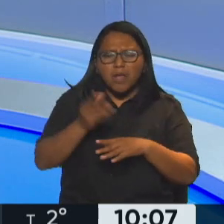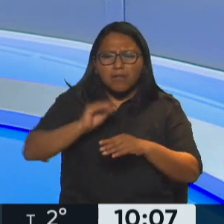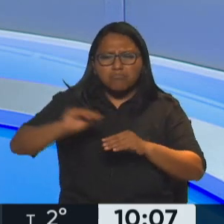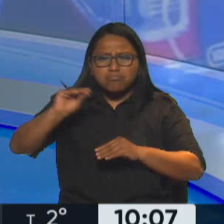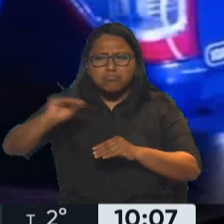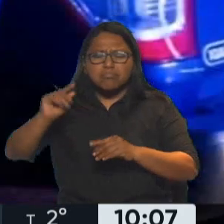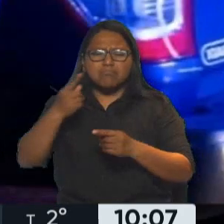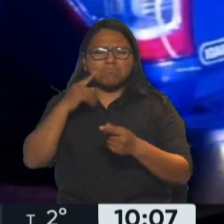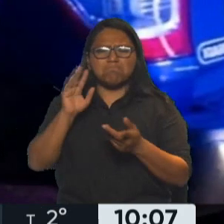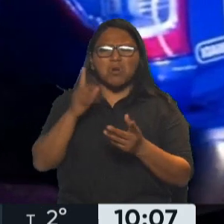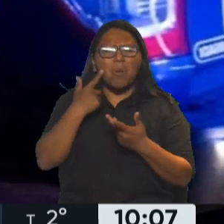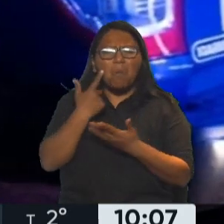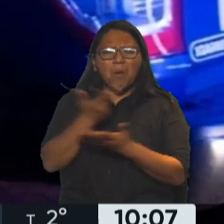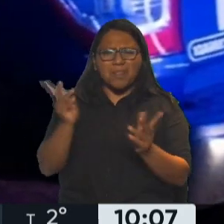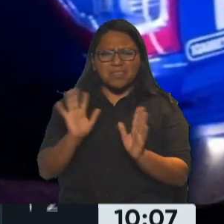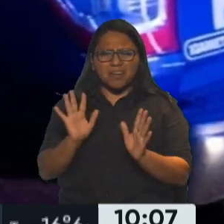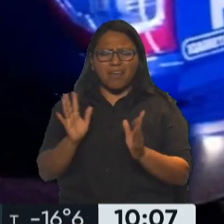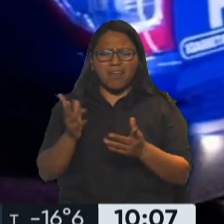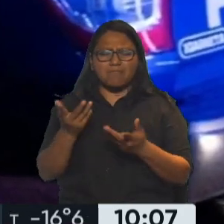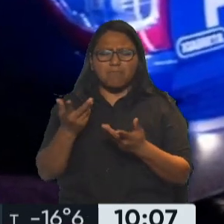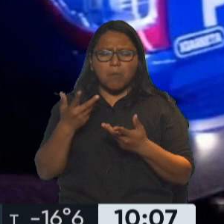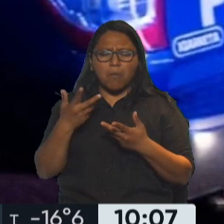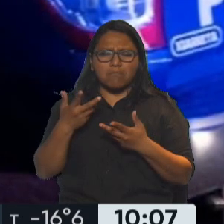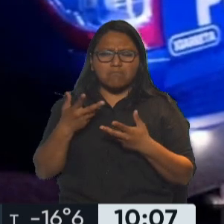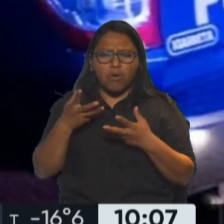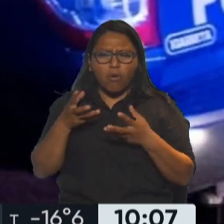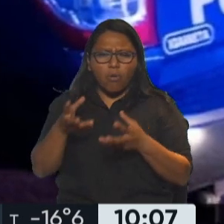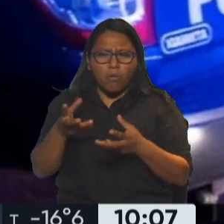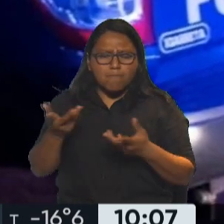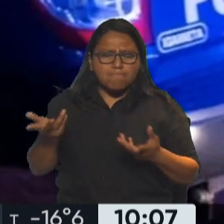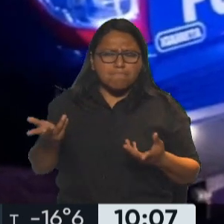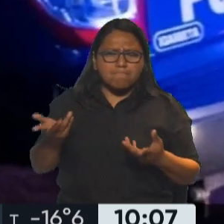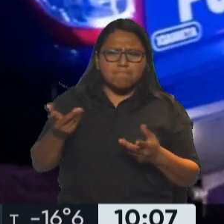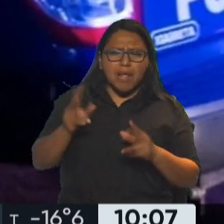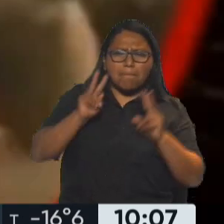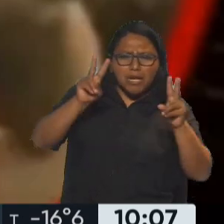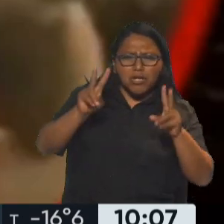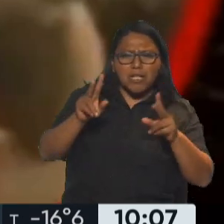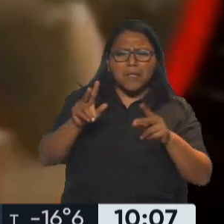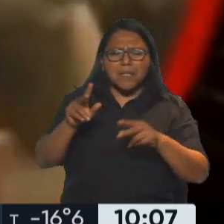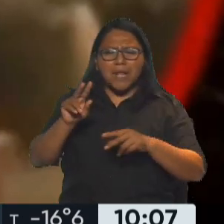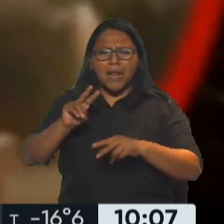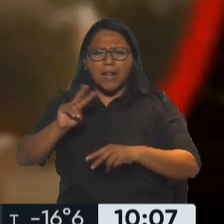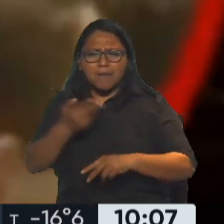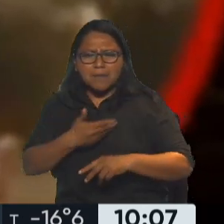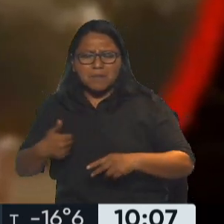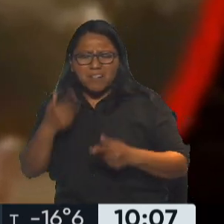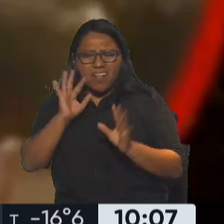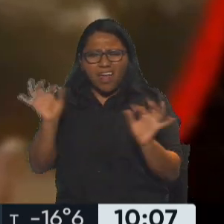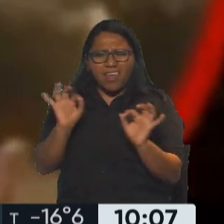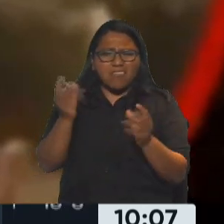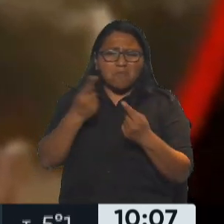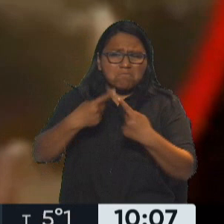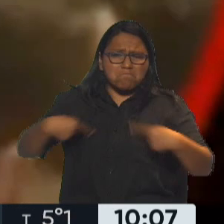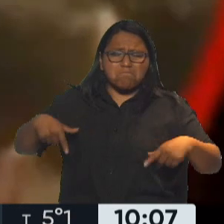animosidad explícita, ¿no? Hacia ni al peronismo, ni a la vicepresidenta, ni nada en particular. Si no, son